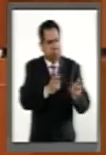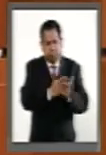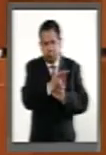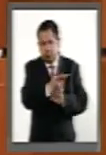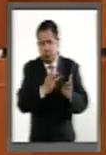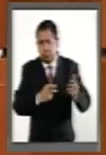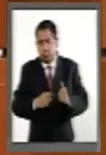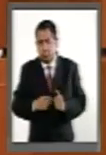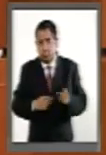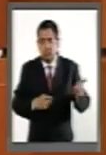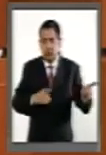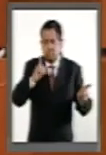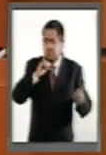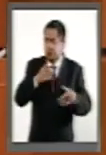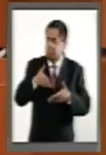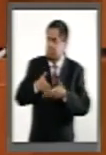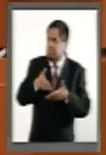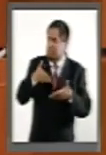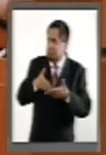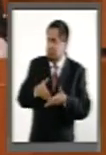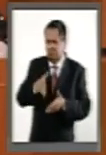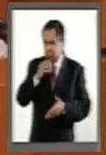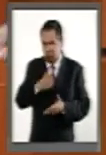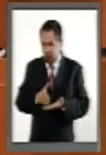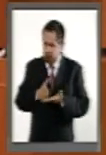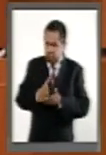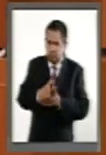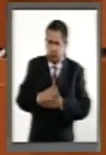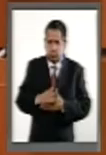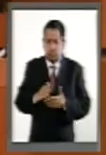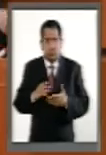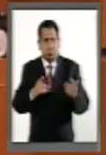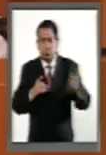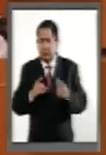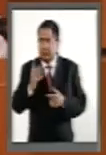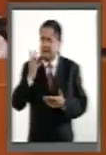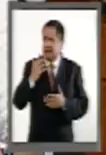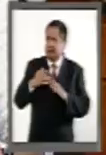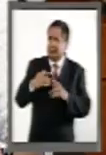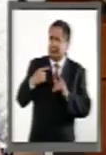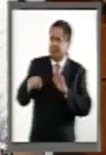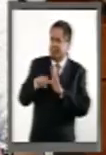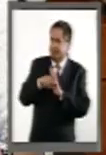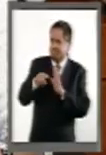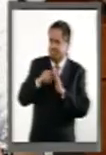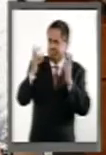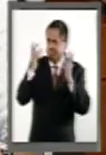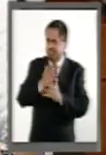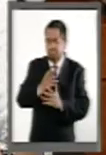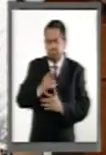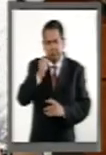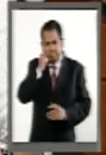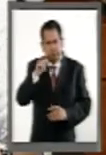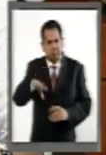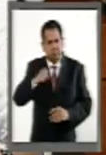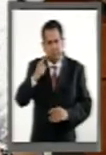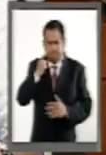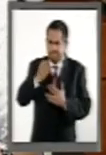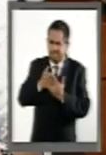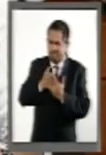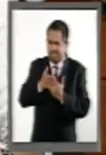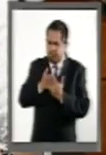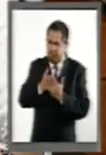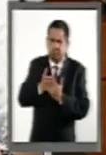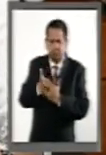no conoce fronteras y que tampoco palidece ante las adversidades, que ha hecho de las barreras